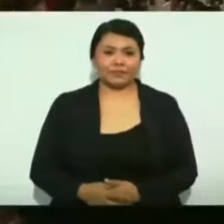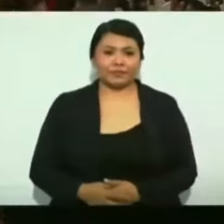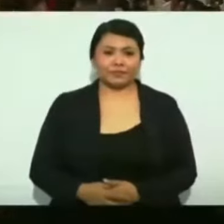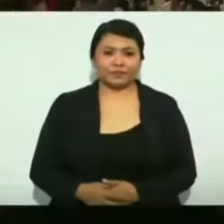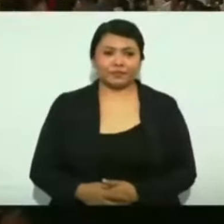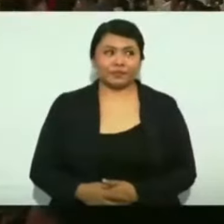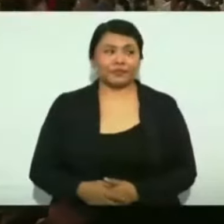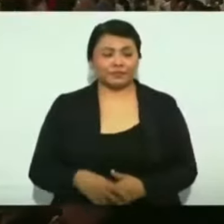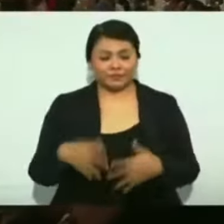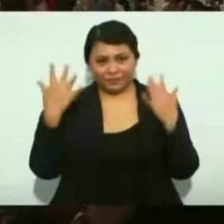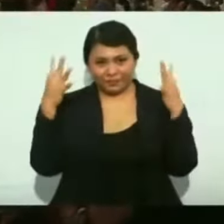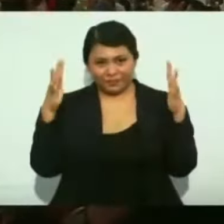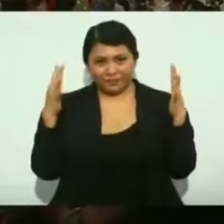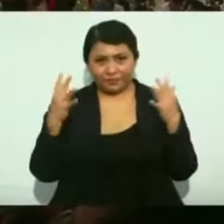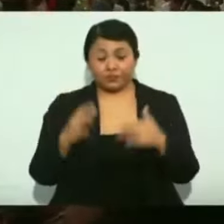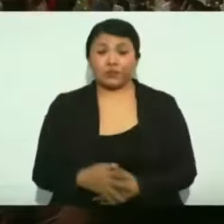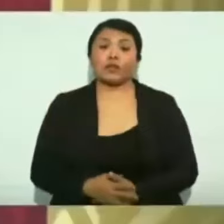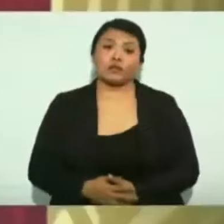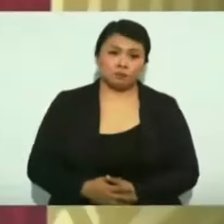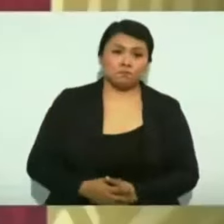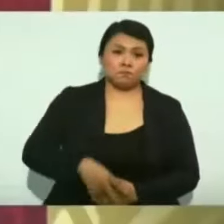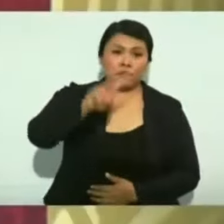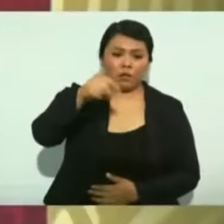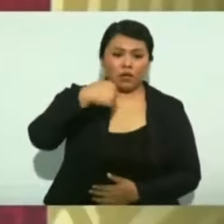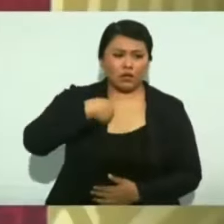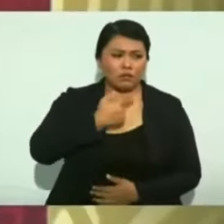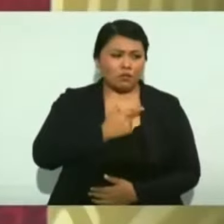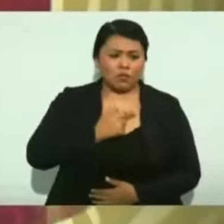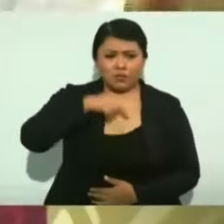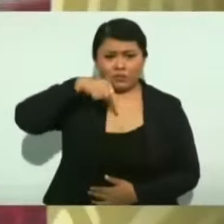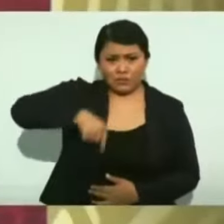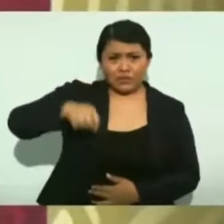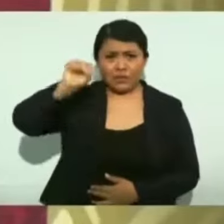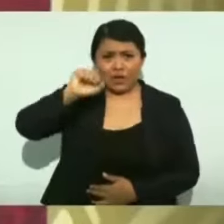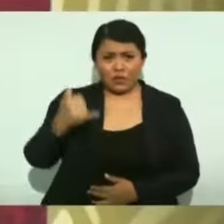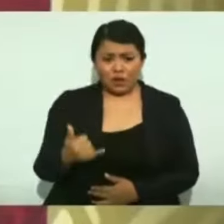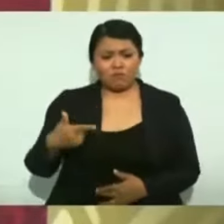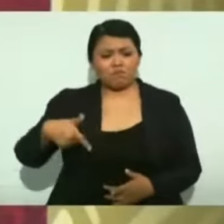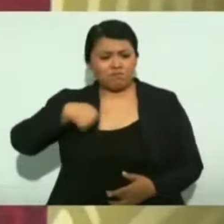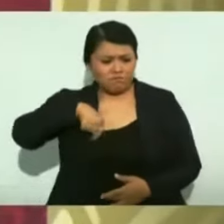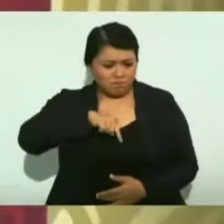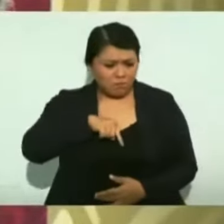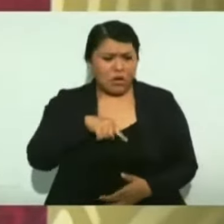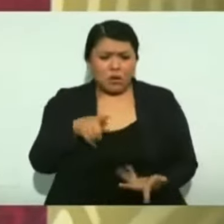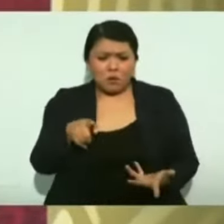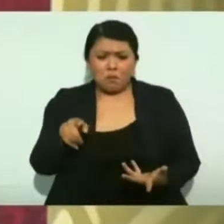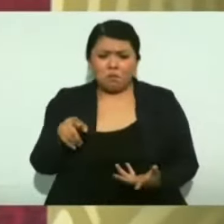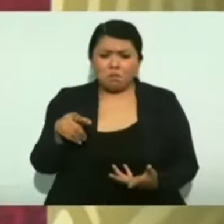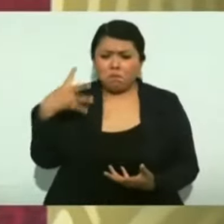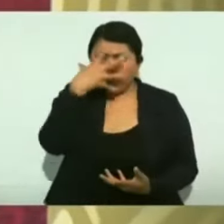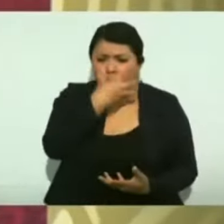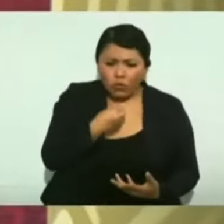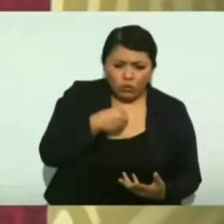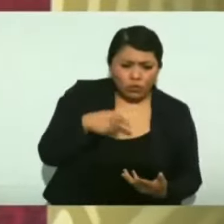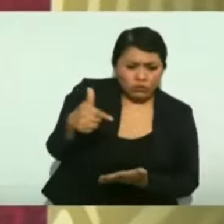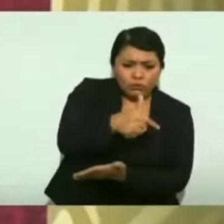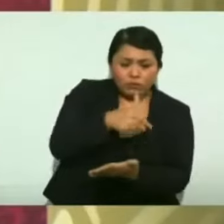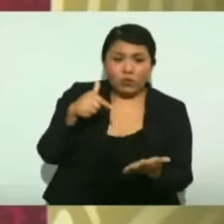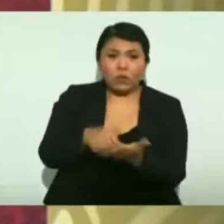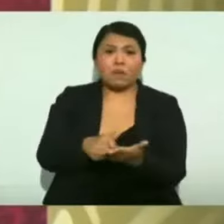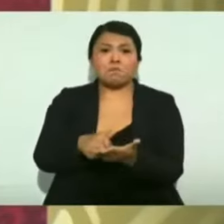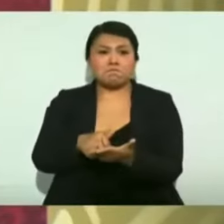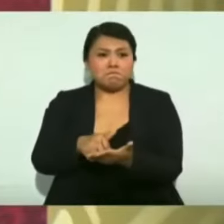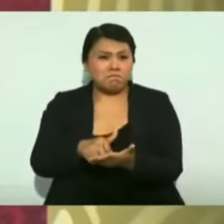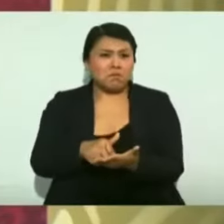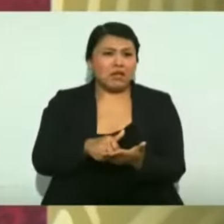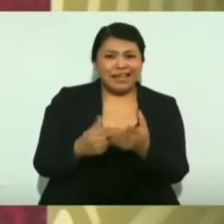Y me da gusto estar en Sayula, porque en esta región, y eso se conoce